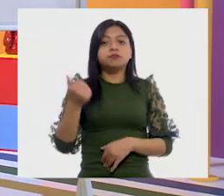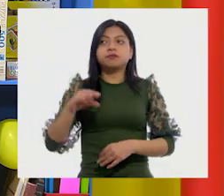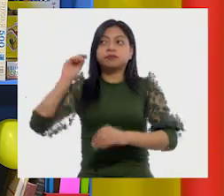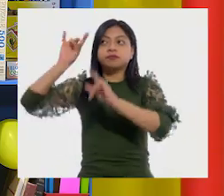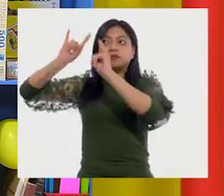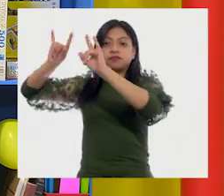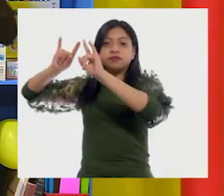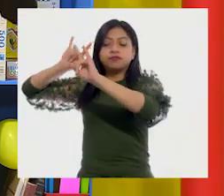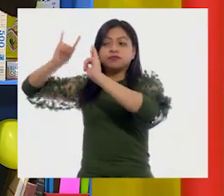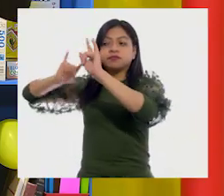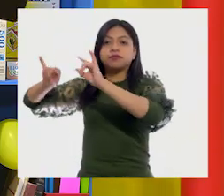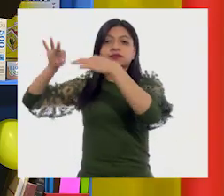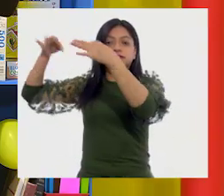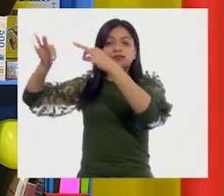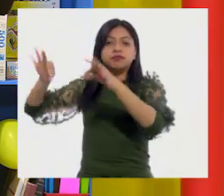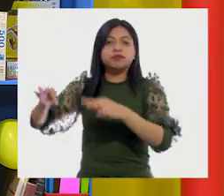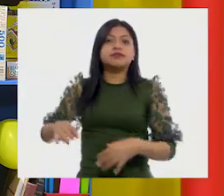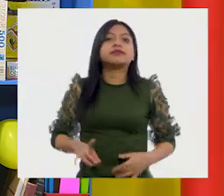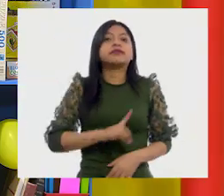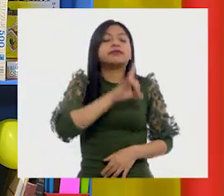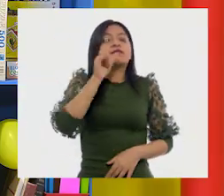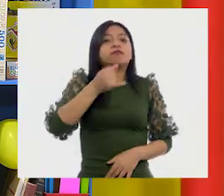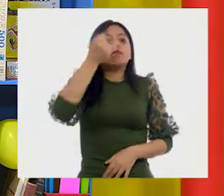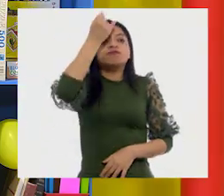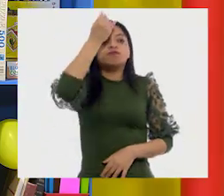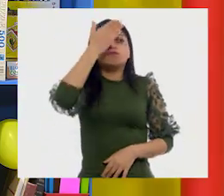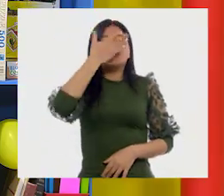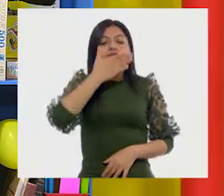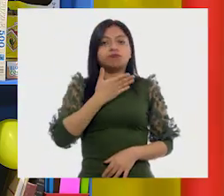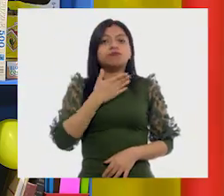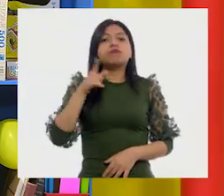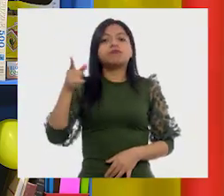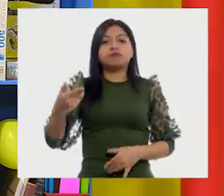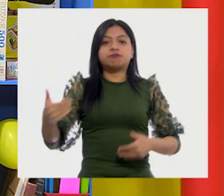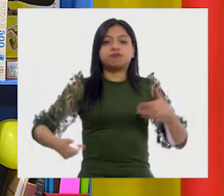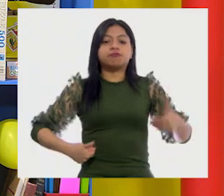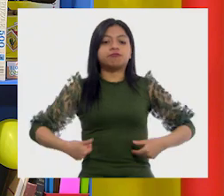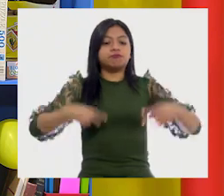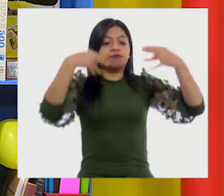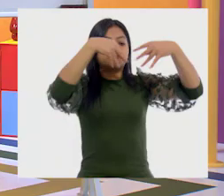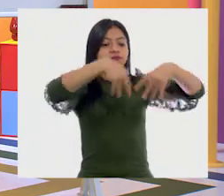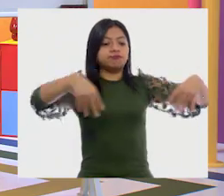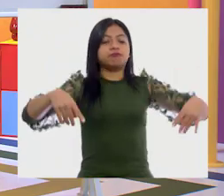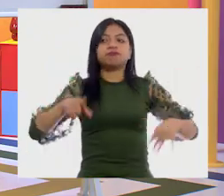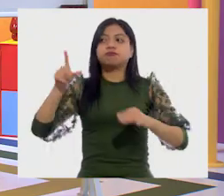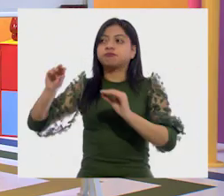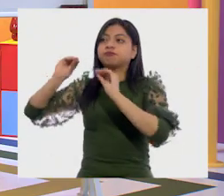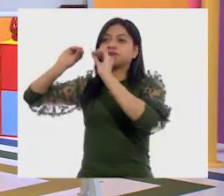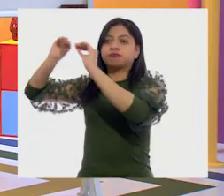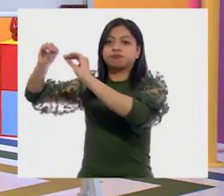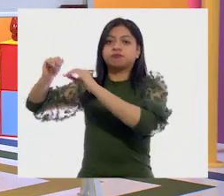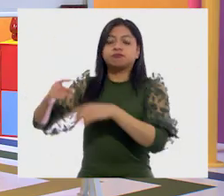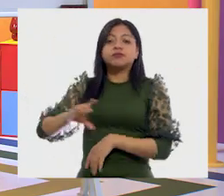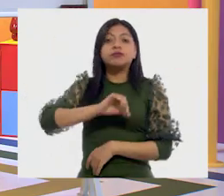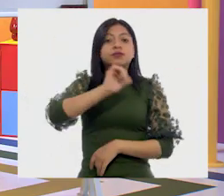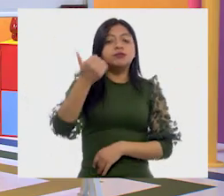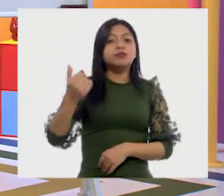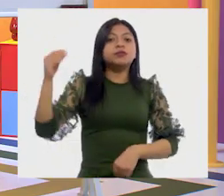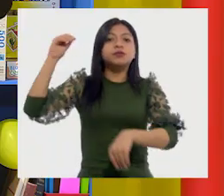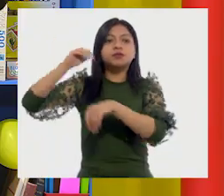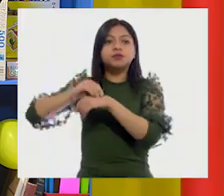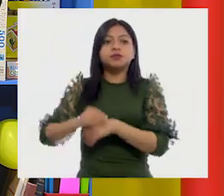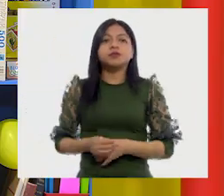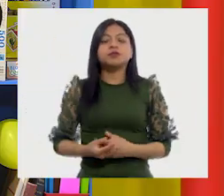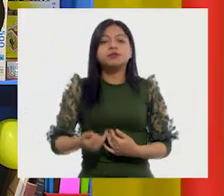Luego necesitaría una imagen de la obra que quiero publicitar. ¿Qué más nos hace falta? Así, una